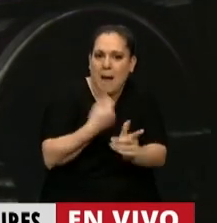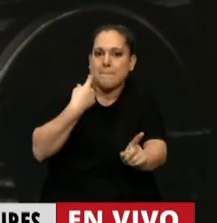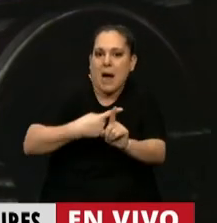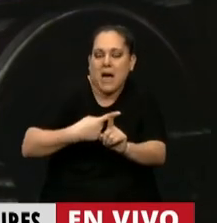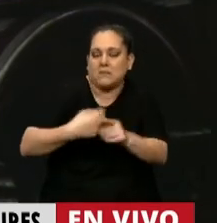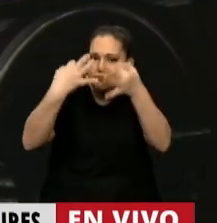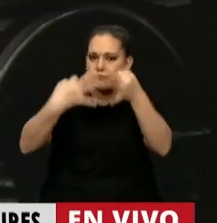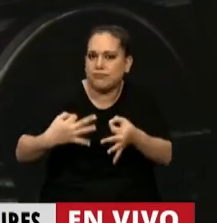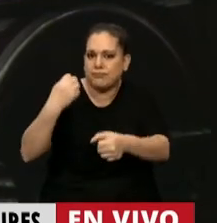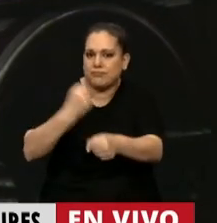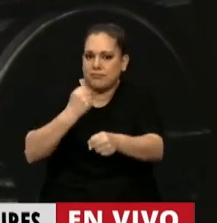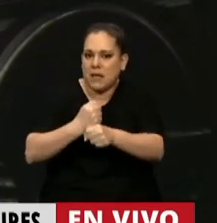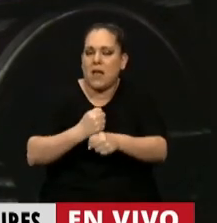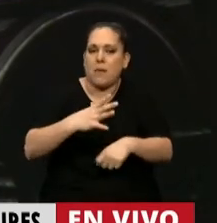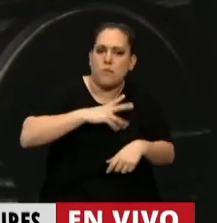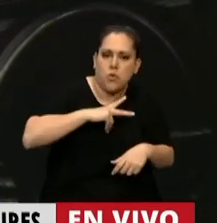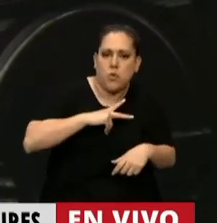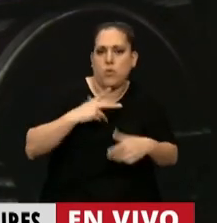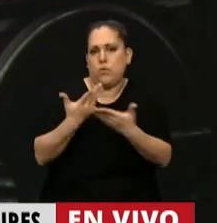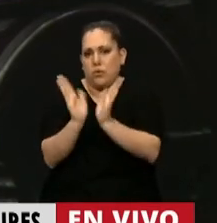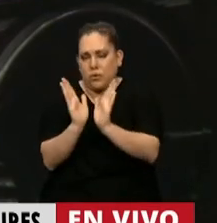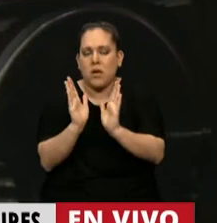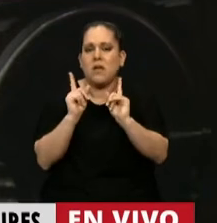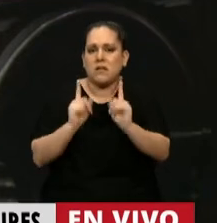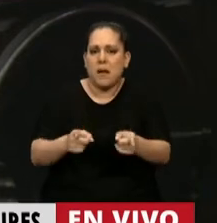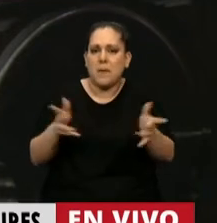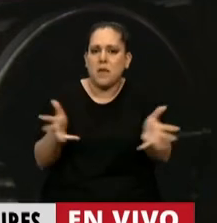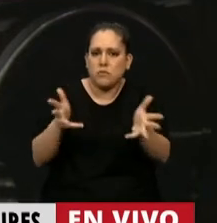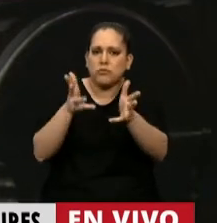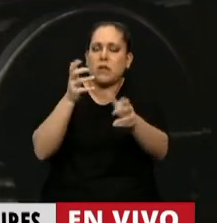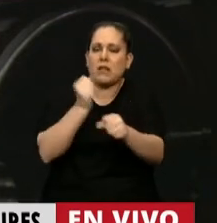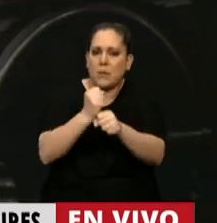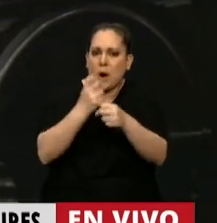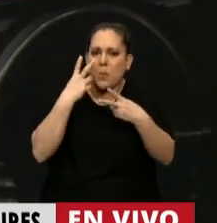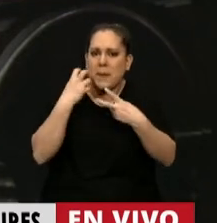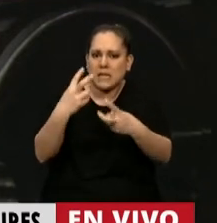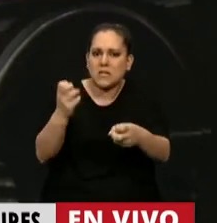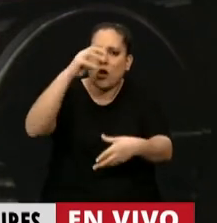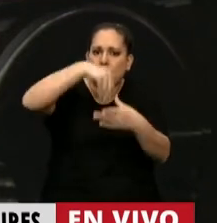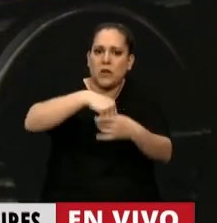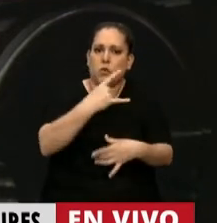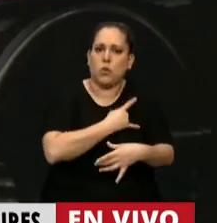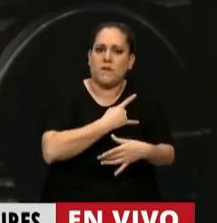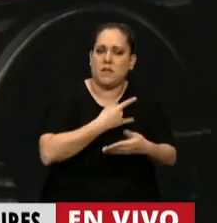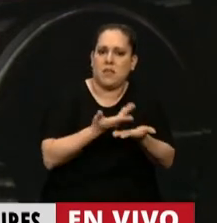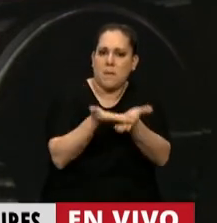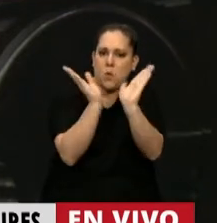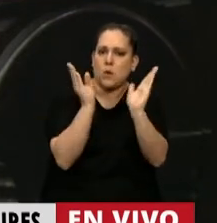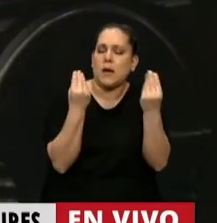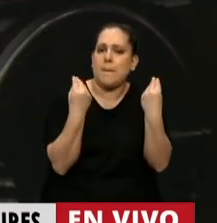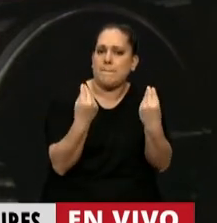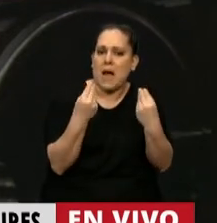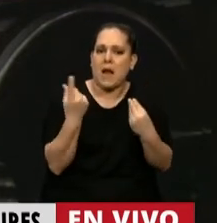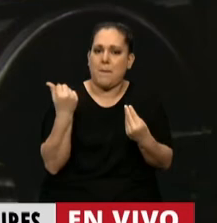dentro del ámbito público y privado, así también como impulsar el trabajo de investigación dentro de las universidades públicas destinando